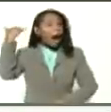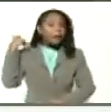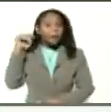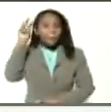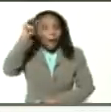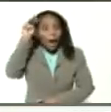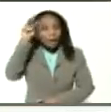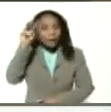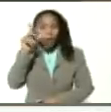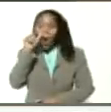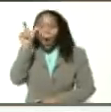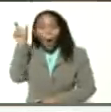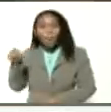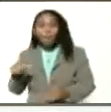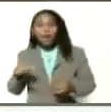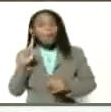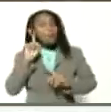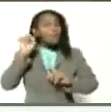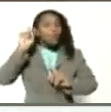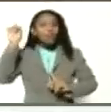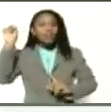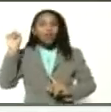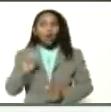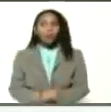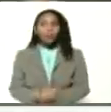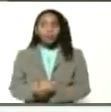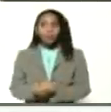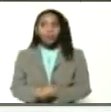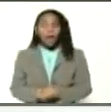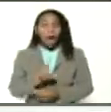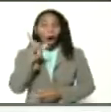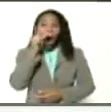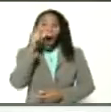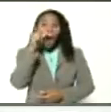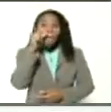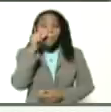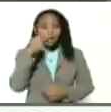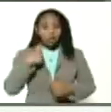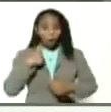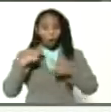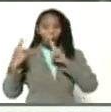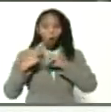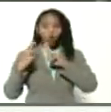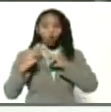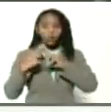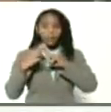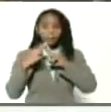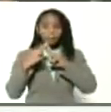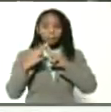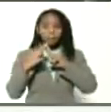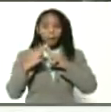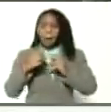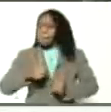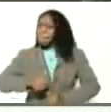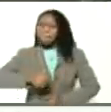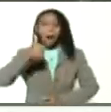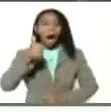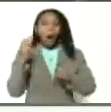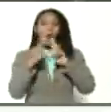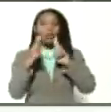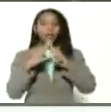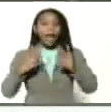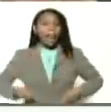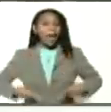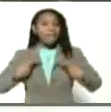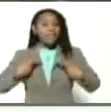Antonio Abreu? Gran bolivariano. Creo que es uno de los hombres que conocí, que más conocía de la vida de